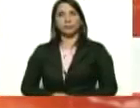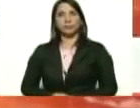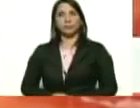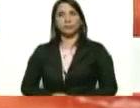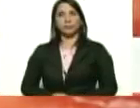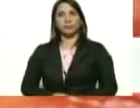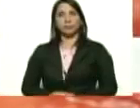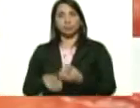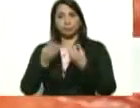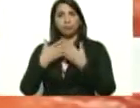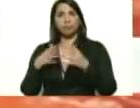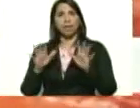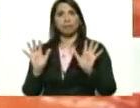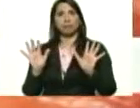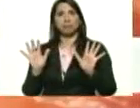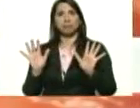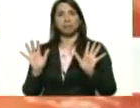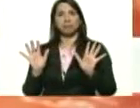Muy bien, muy bien.